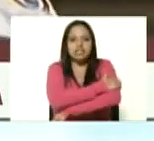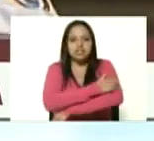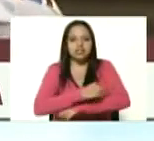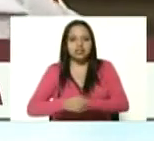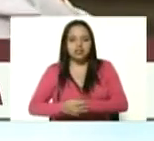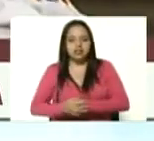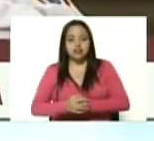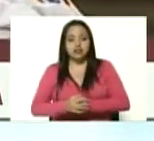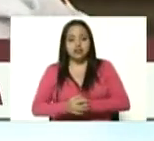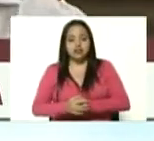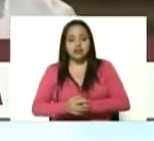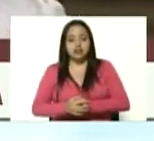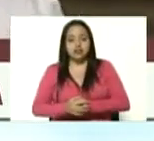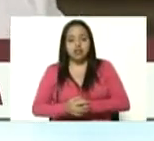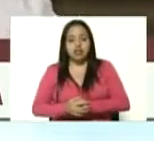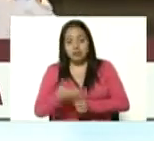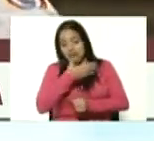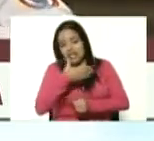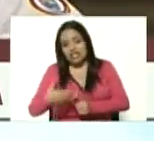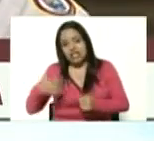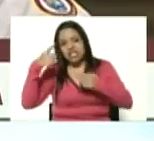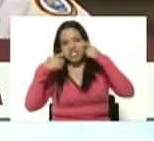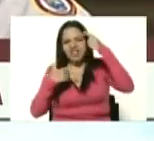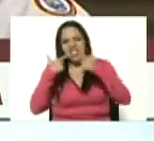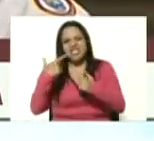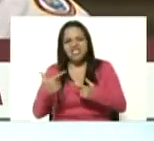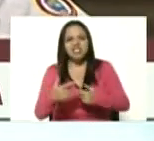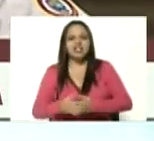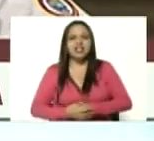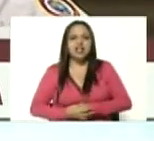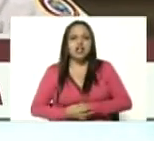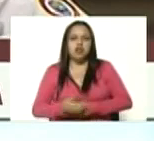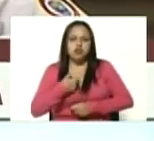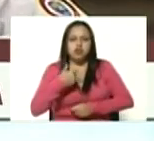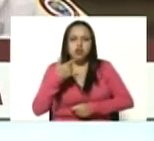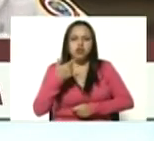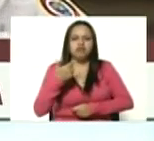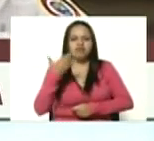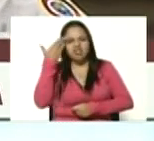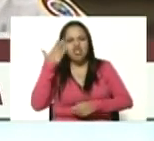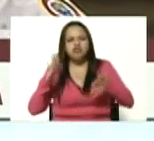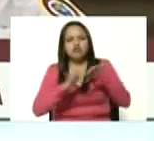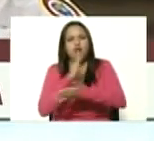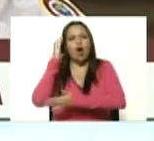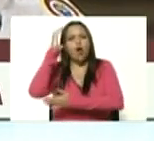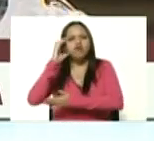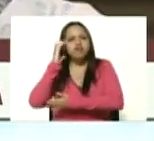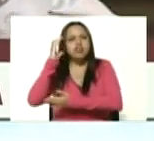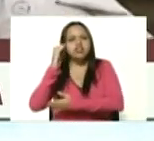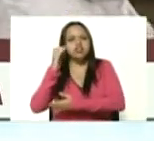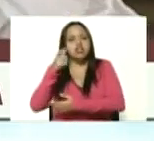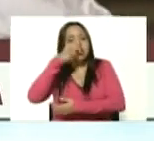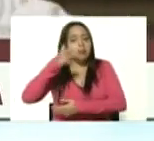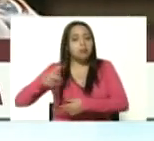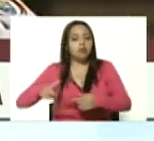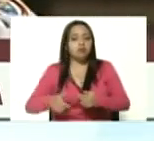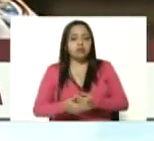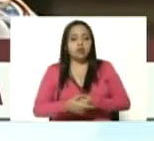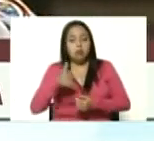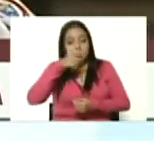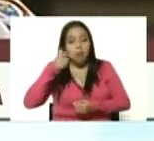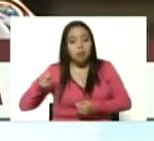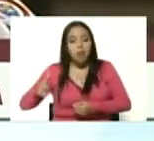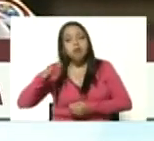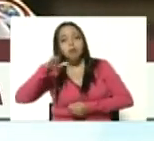inteligencia del pueblo dice nuestro comandante Chávez así nos lo dice usted y fíjese todo lo que hace el pueblo cuando el pueblo puede